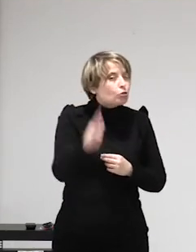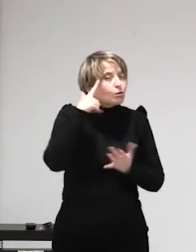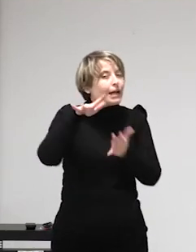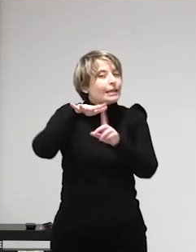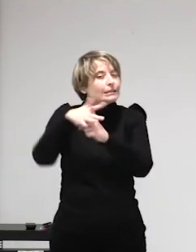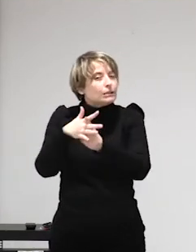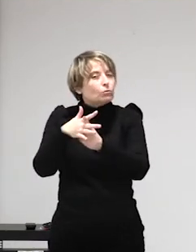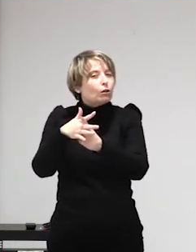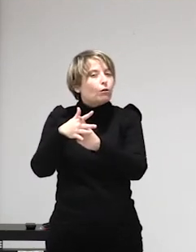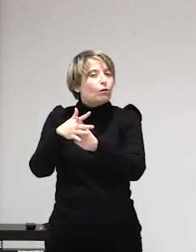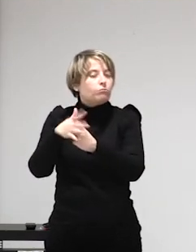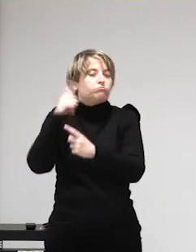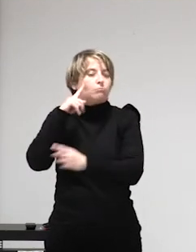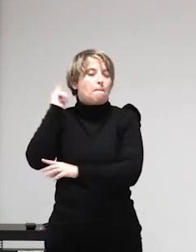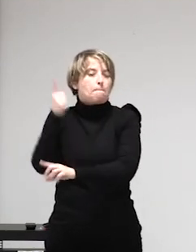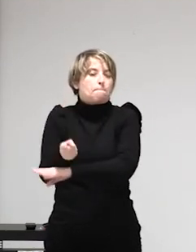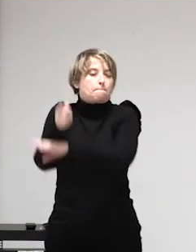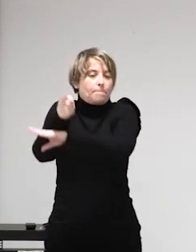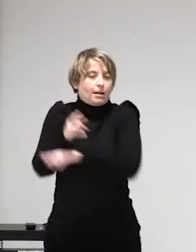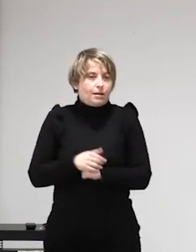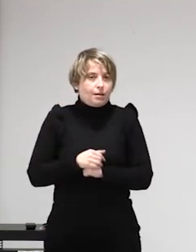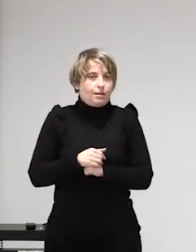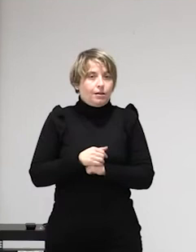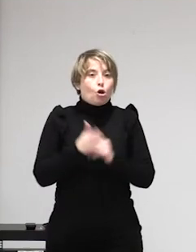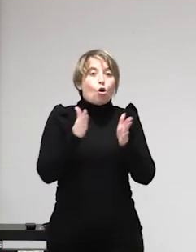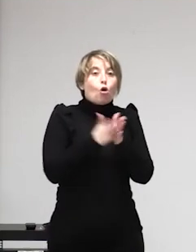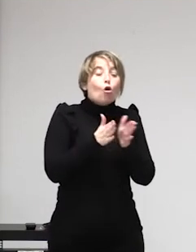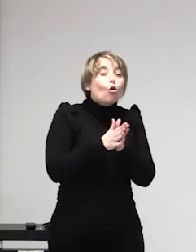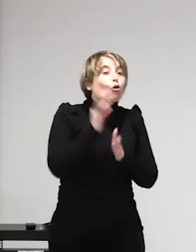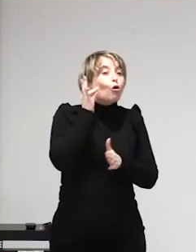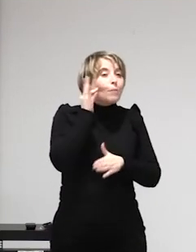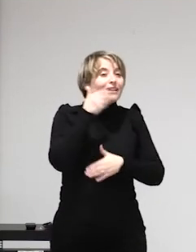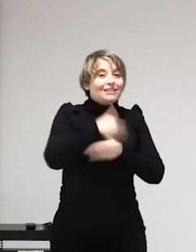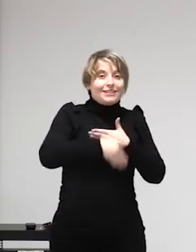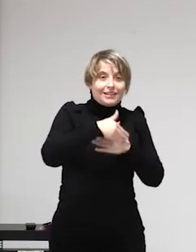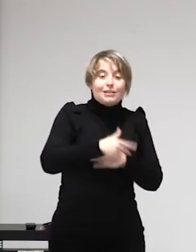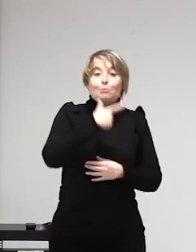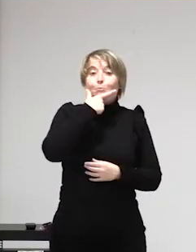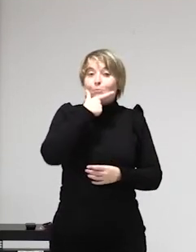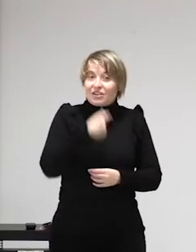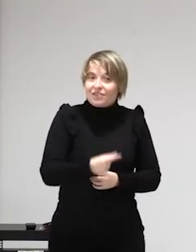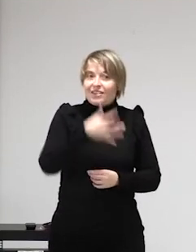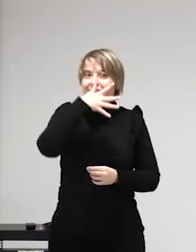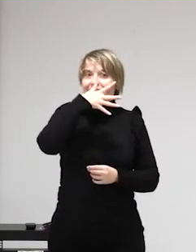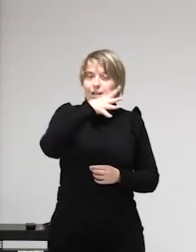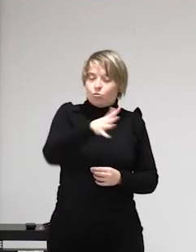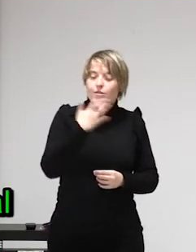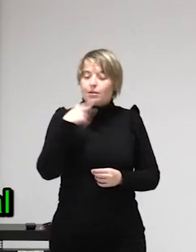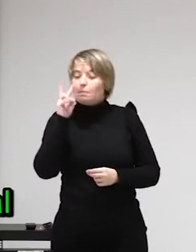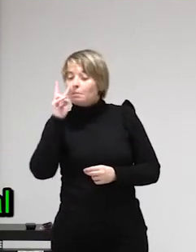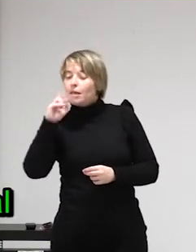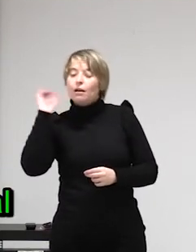han huido de una red pero al final deciden no declaran la policía es que estas son las personas que el CITCO contabiliza